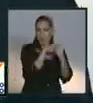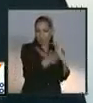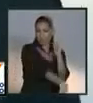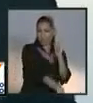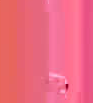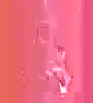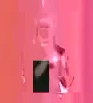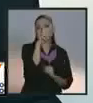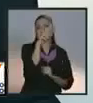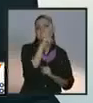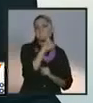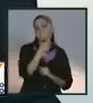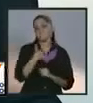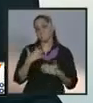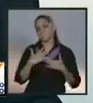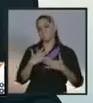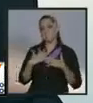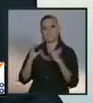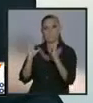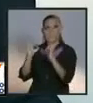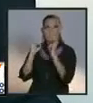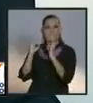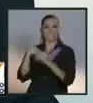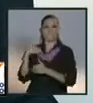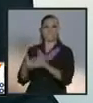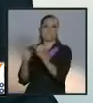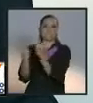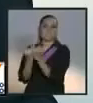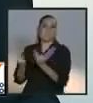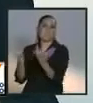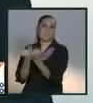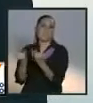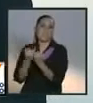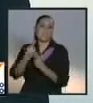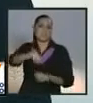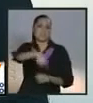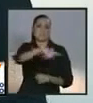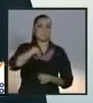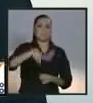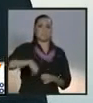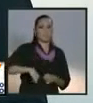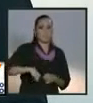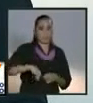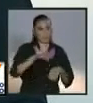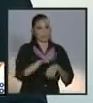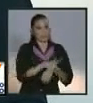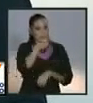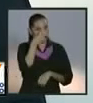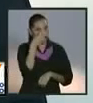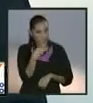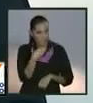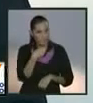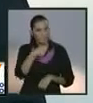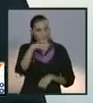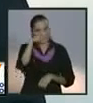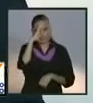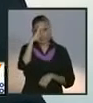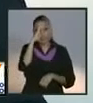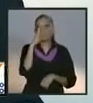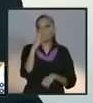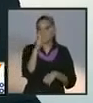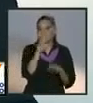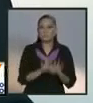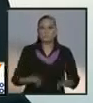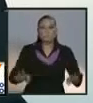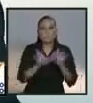qué consiste el cambio que proponemos. Qué rumbo vamos a tomar. De antemano